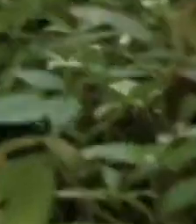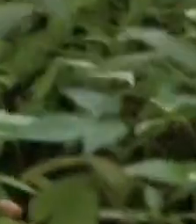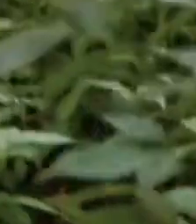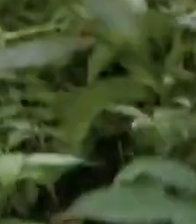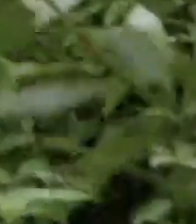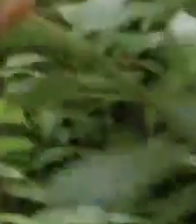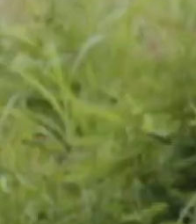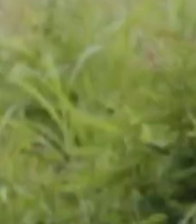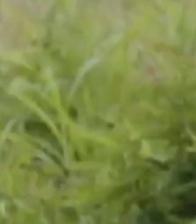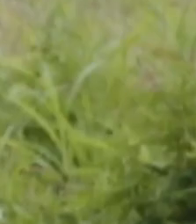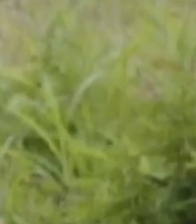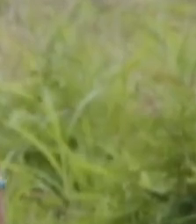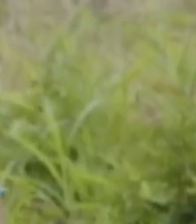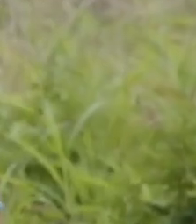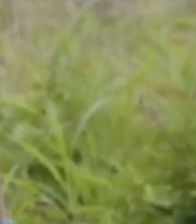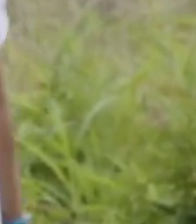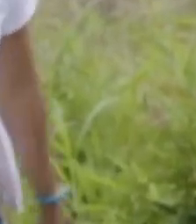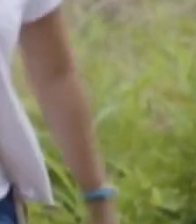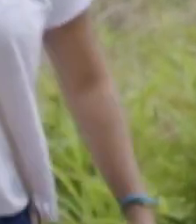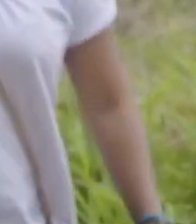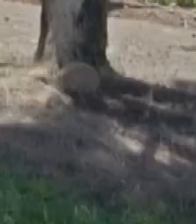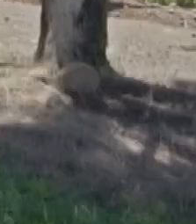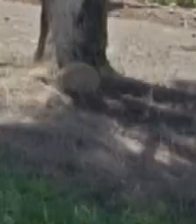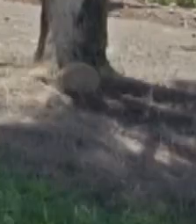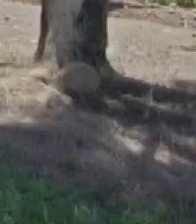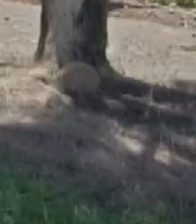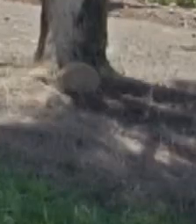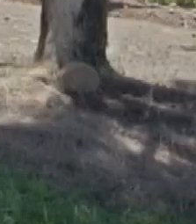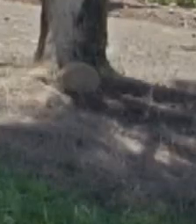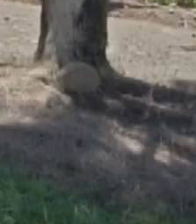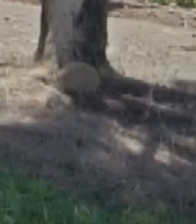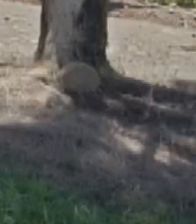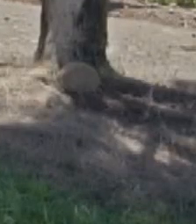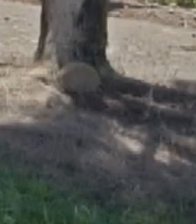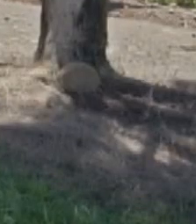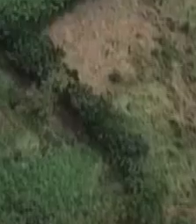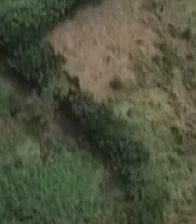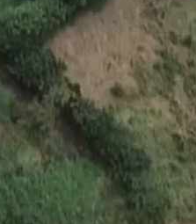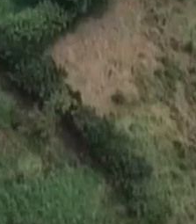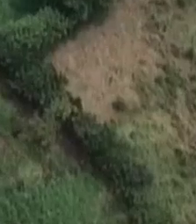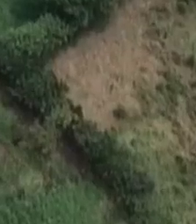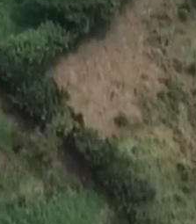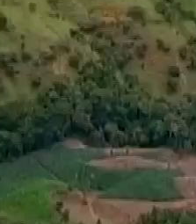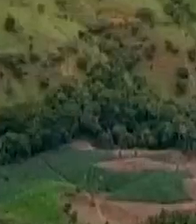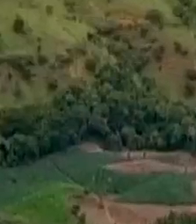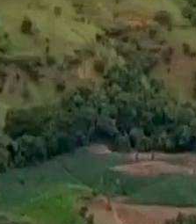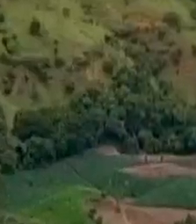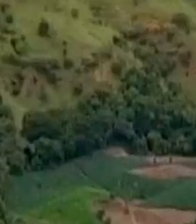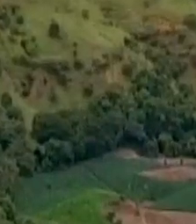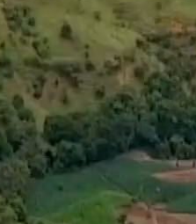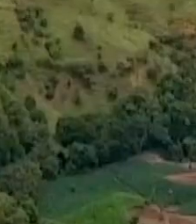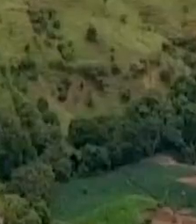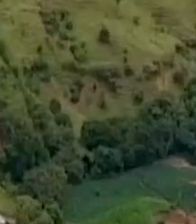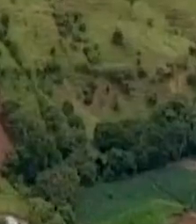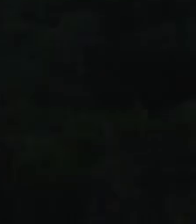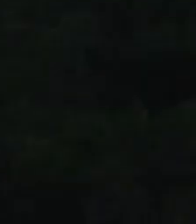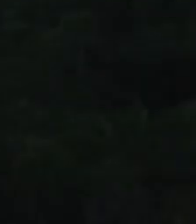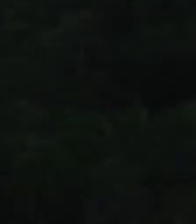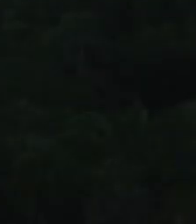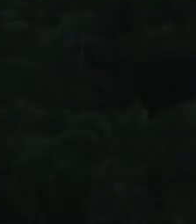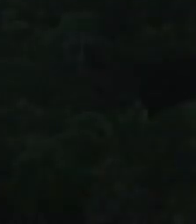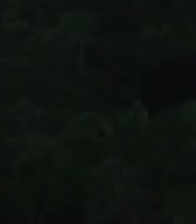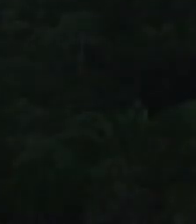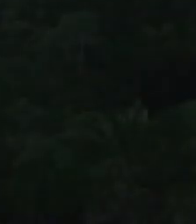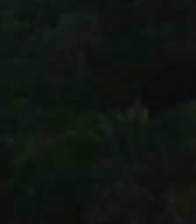del territorio y sus bosques. La lucha principal era cuidar los bosques. Miércoles 16 de junio, 9 y